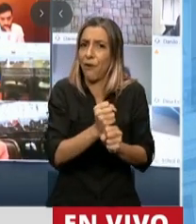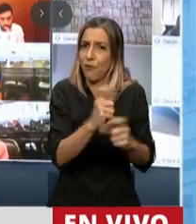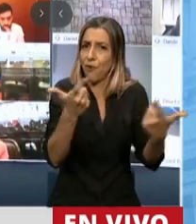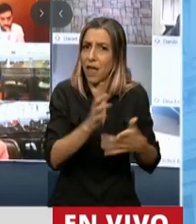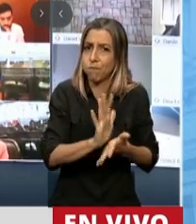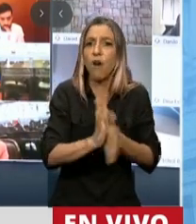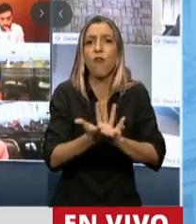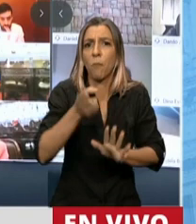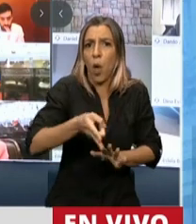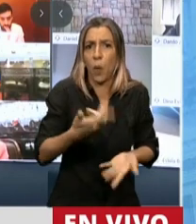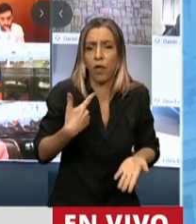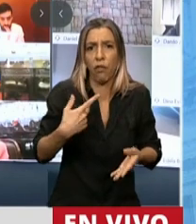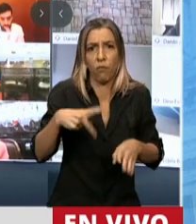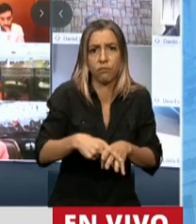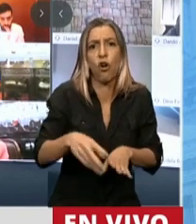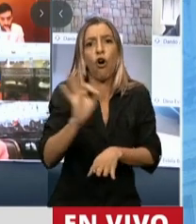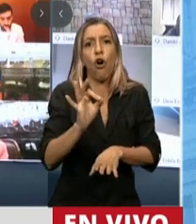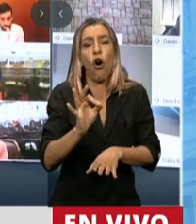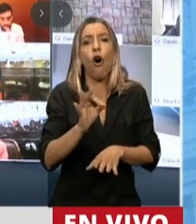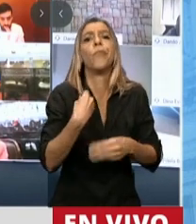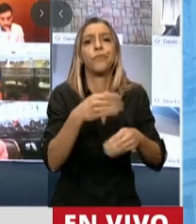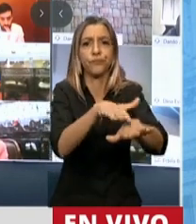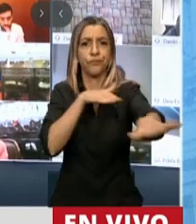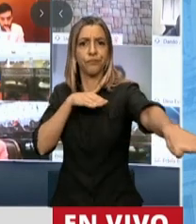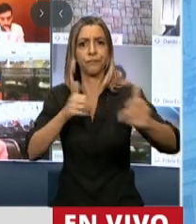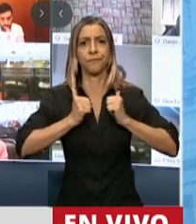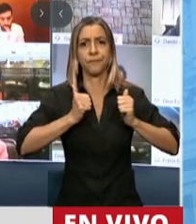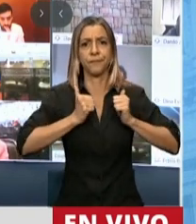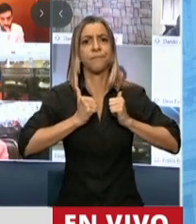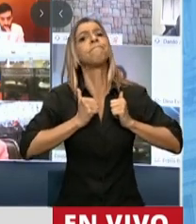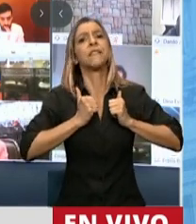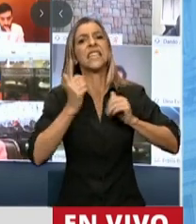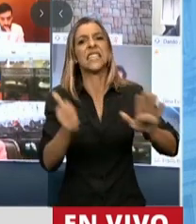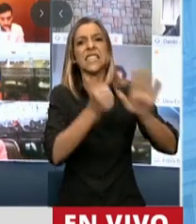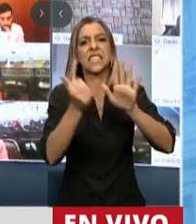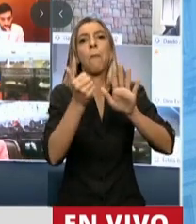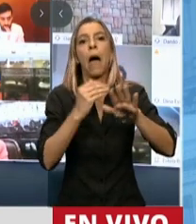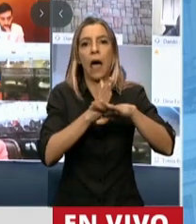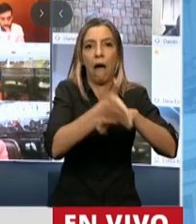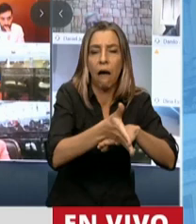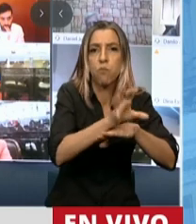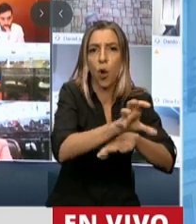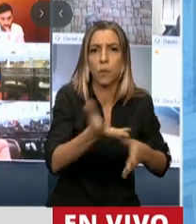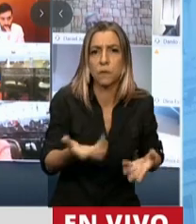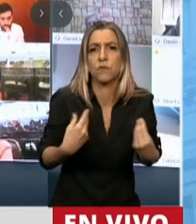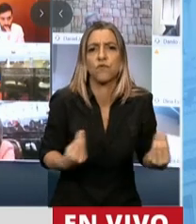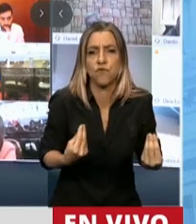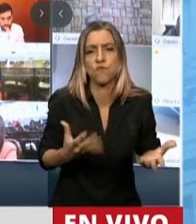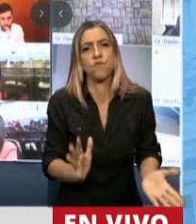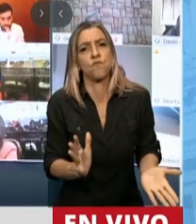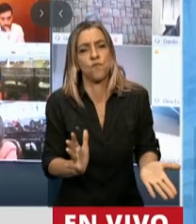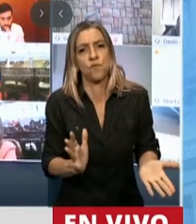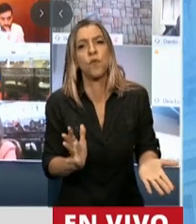para ingresar a una provincia. Mire, y quiero citarlo textualmente porque tenemos un ejemplo, recién se hizo un